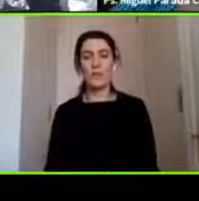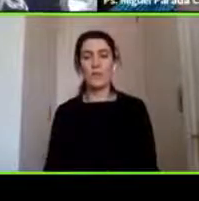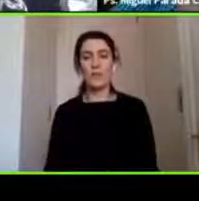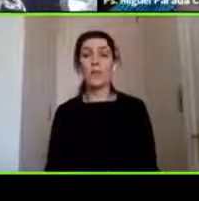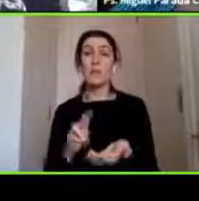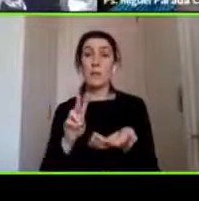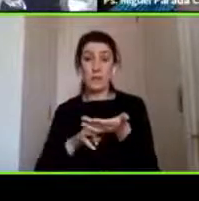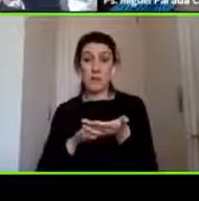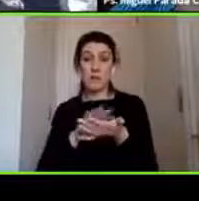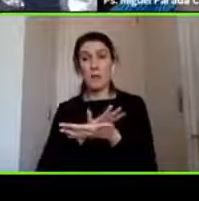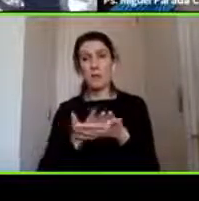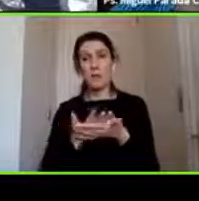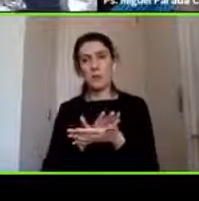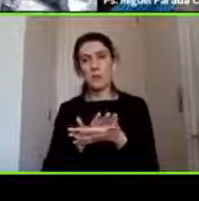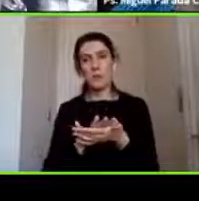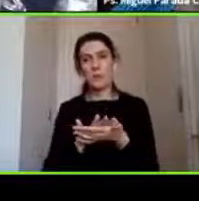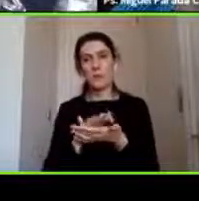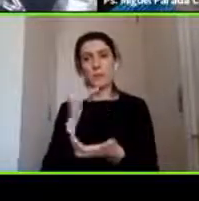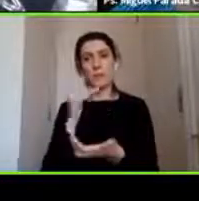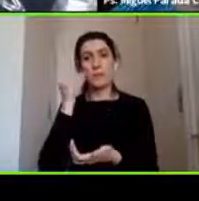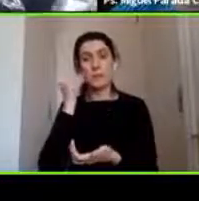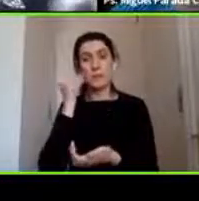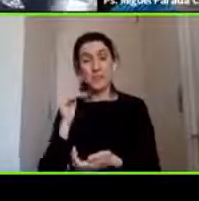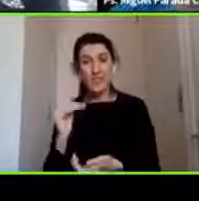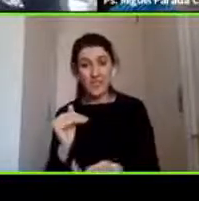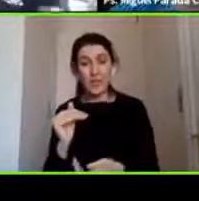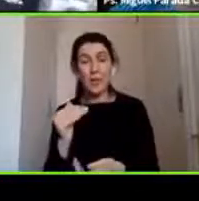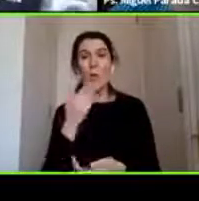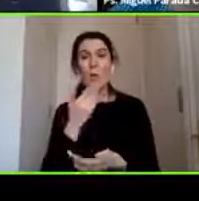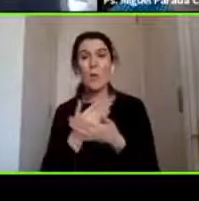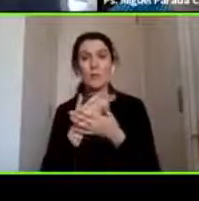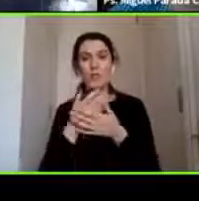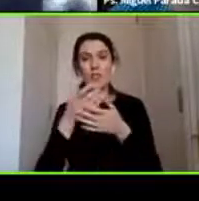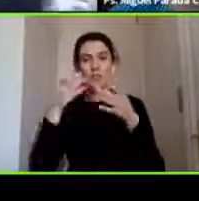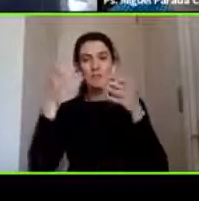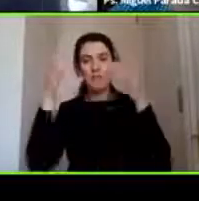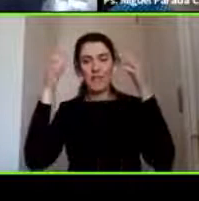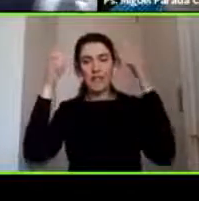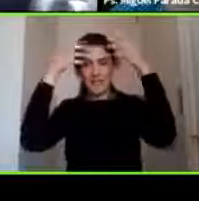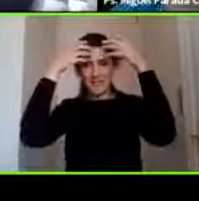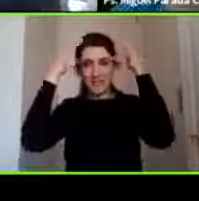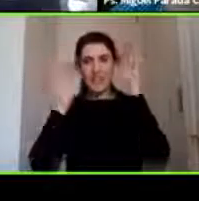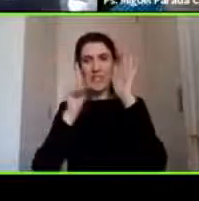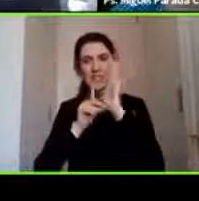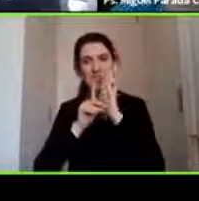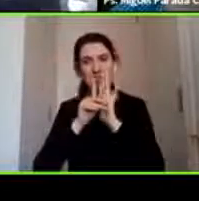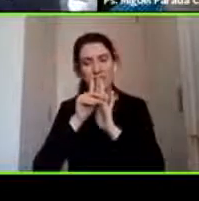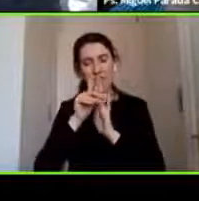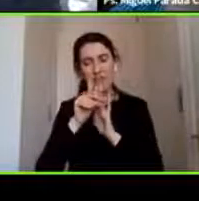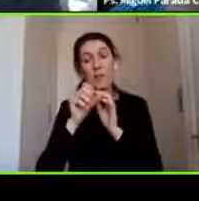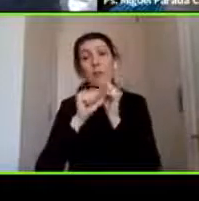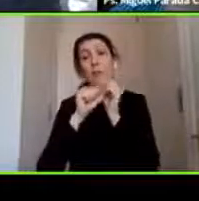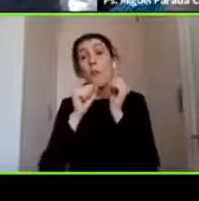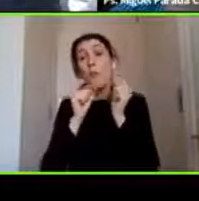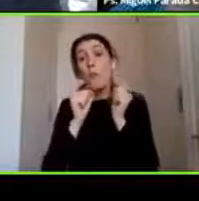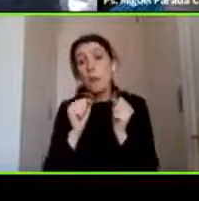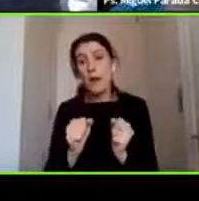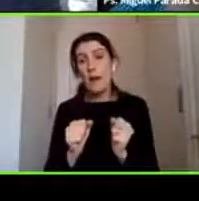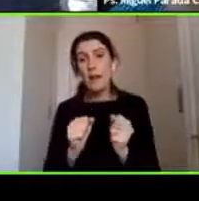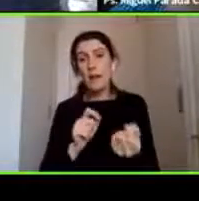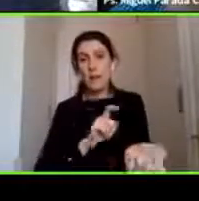pediatría en el neurodesarrollo puedo llegar a tener dificultades en mi personalidad